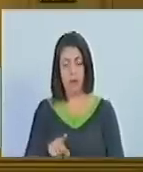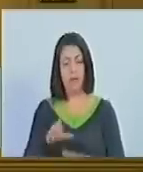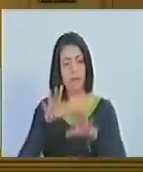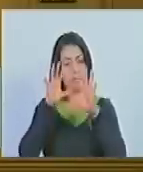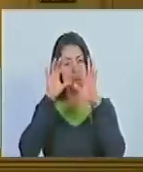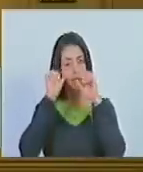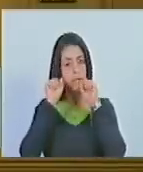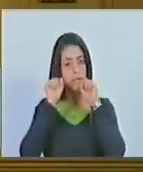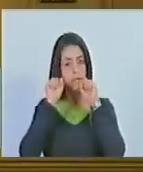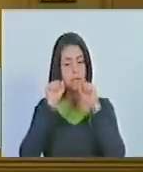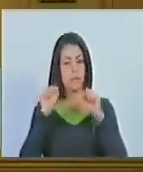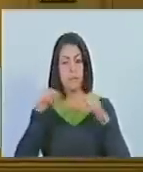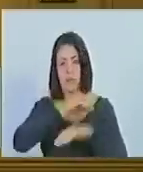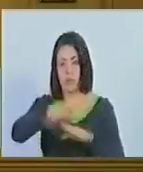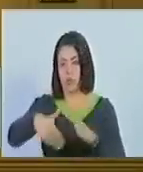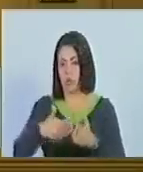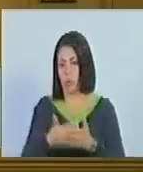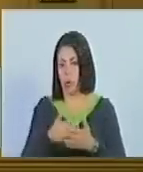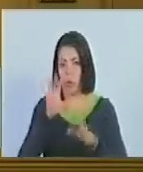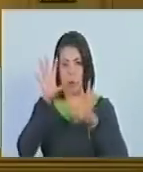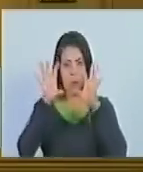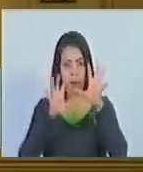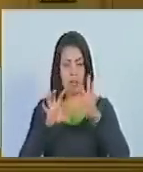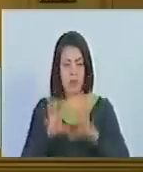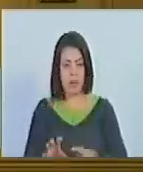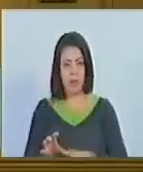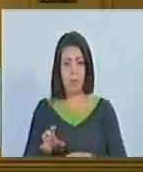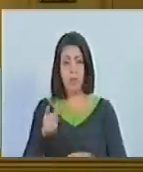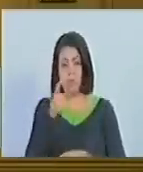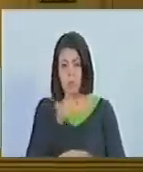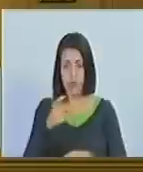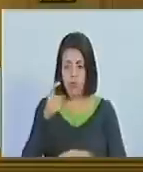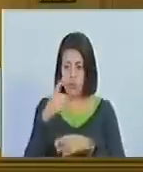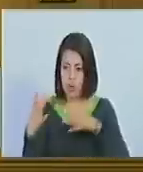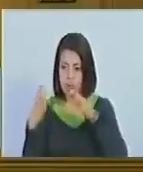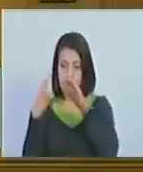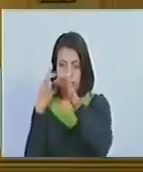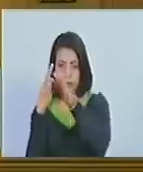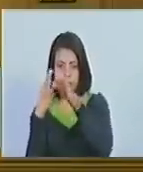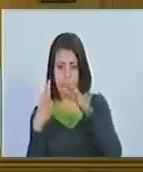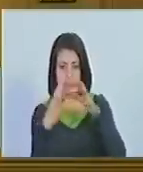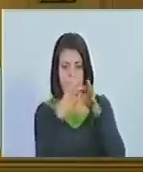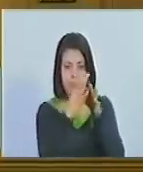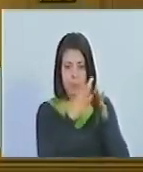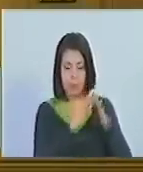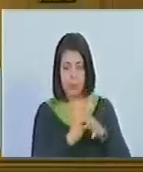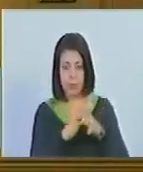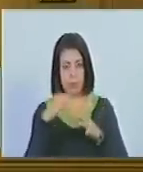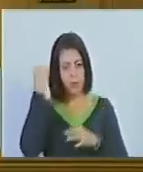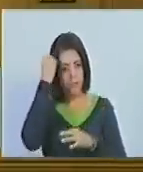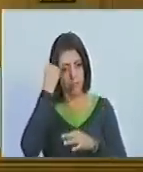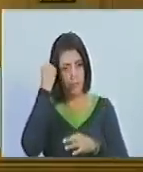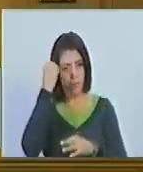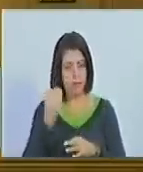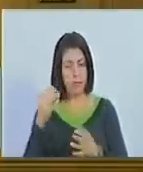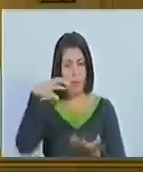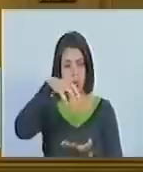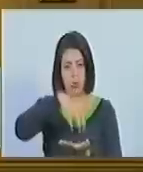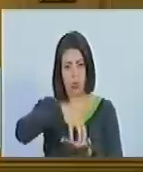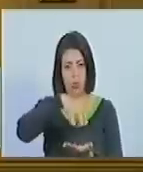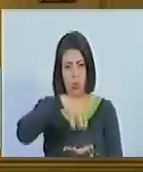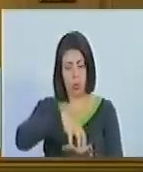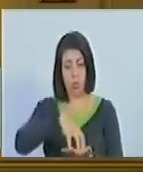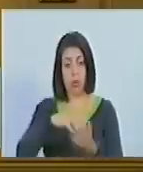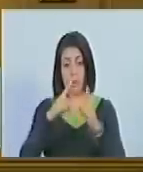entendimiento entre todos los países y buscando la unidad del continente considerando que el Congreso